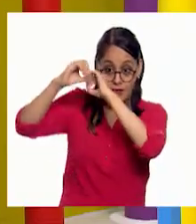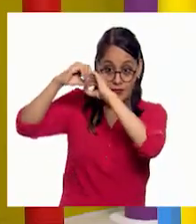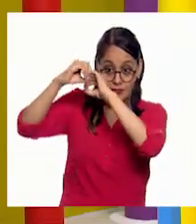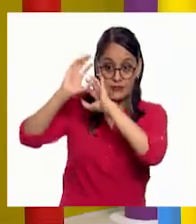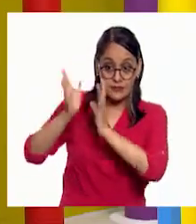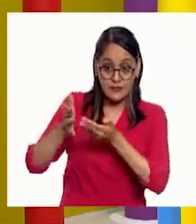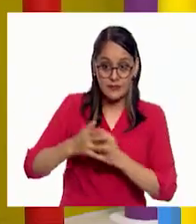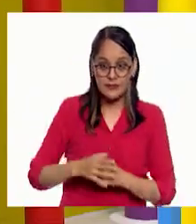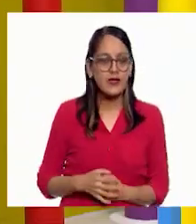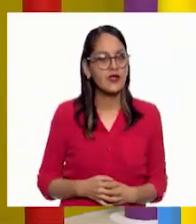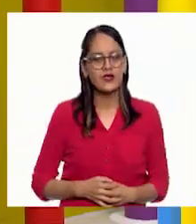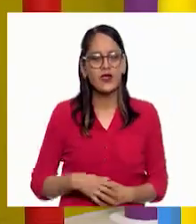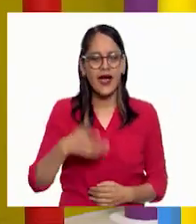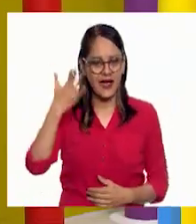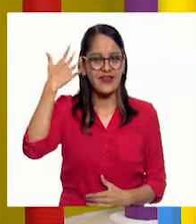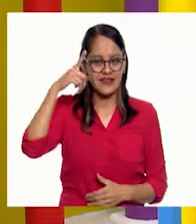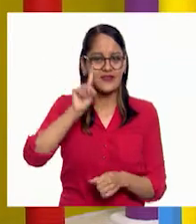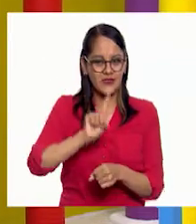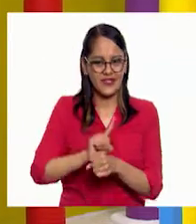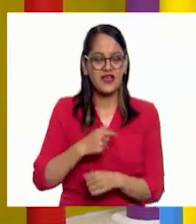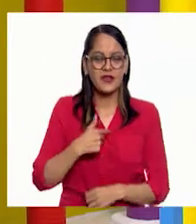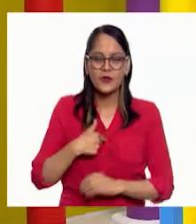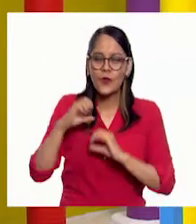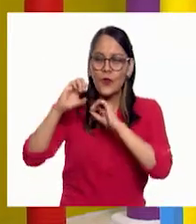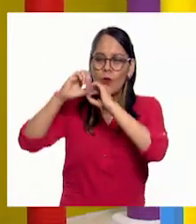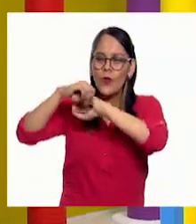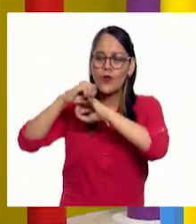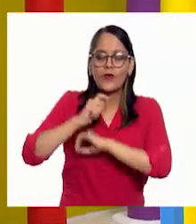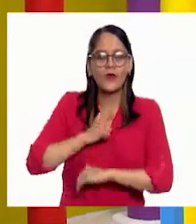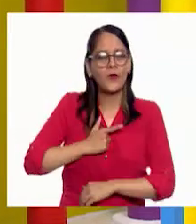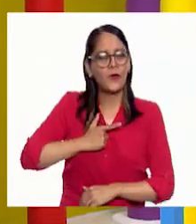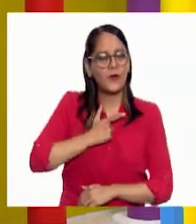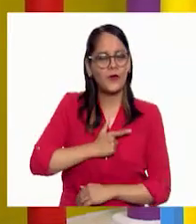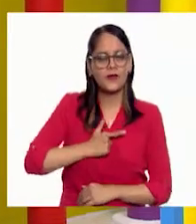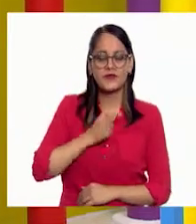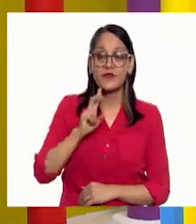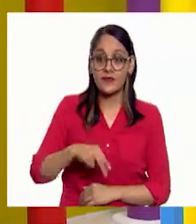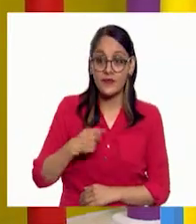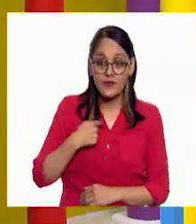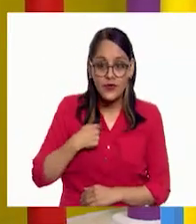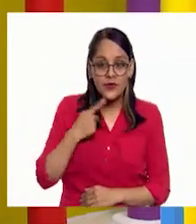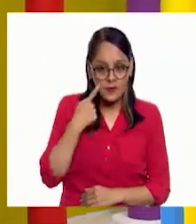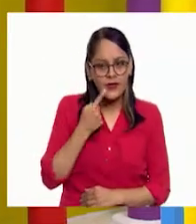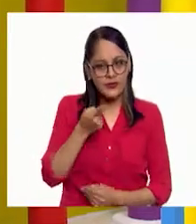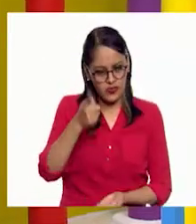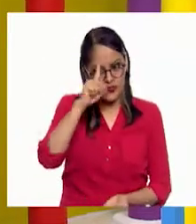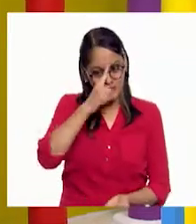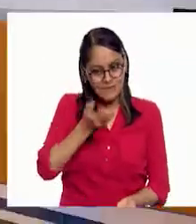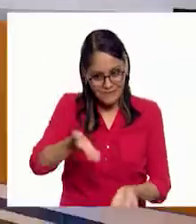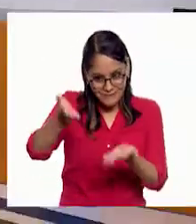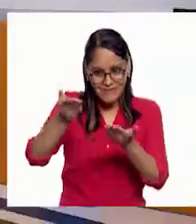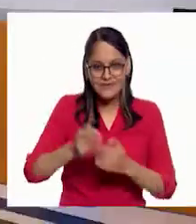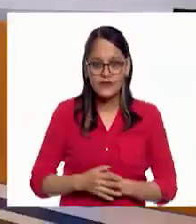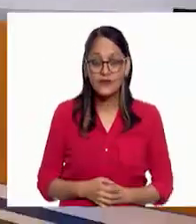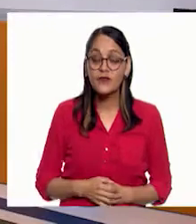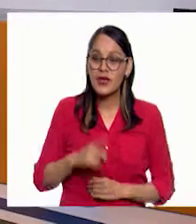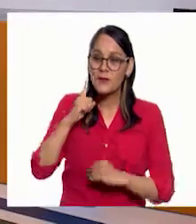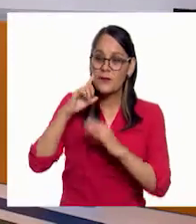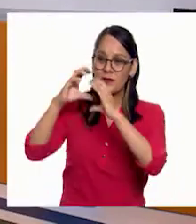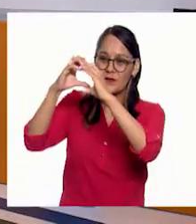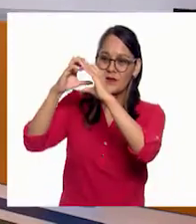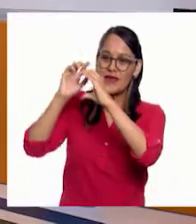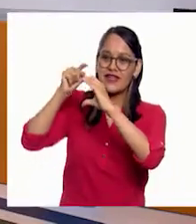tuve el gran placer de poderla ver en un telescopio y fue una experiencia que yo recomiendo mucho. Y se ven como si tuviera